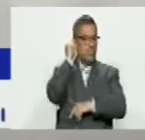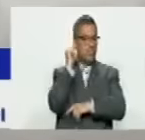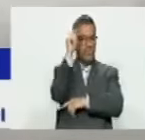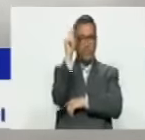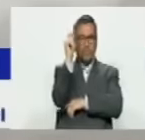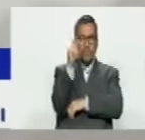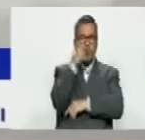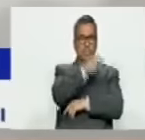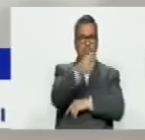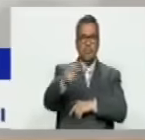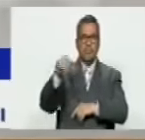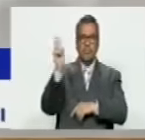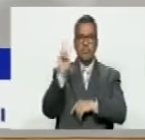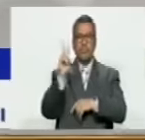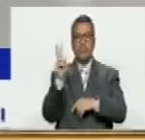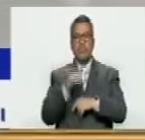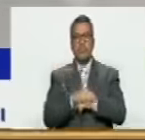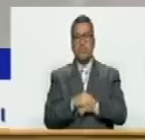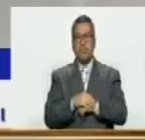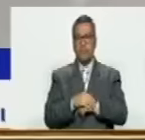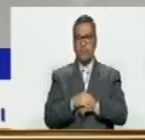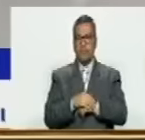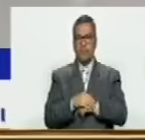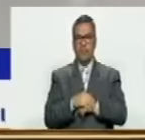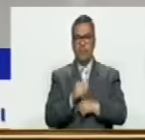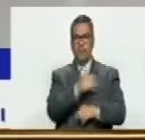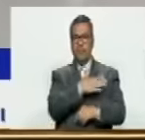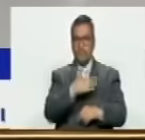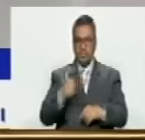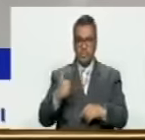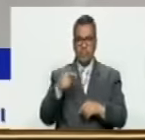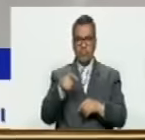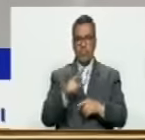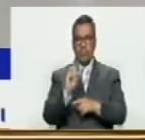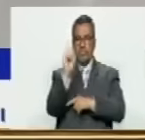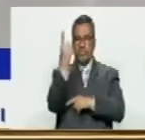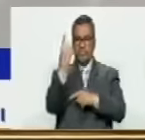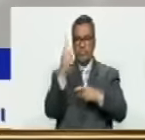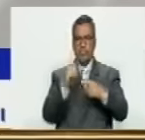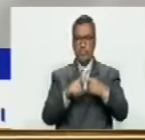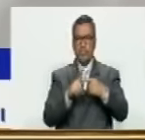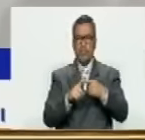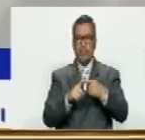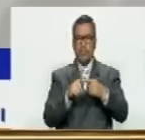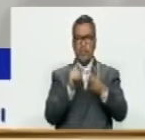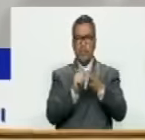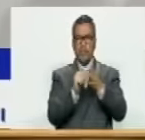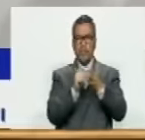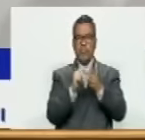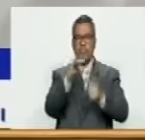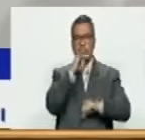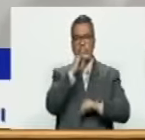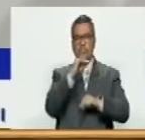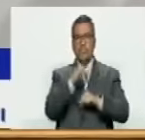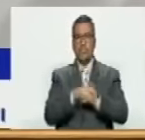para el pueblo de Venezuela. Queremos, en primer lugar, este punto de información,